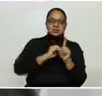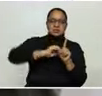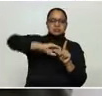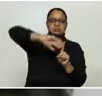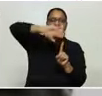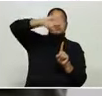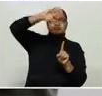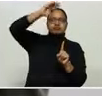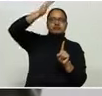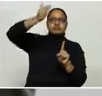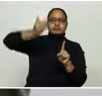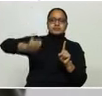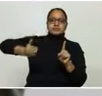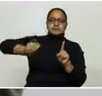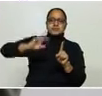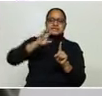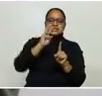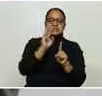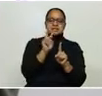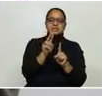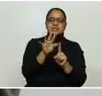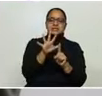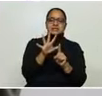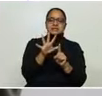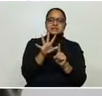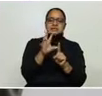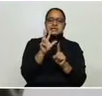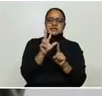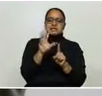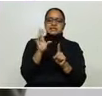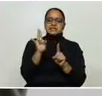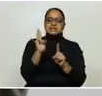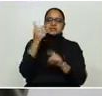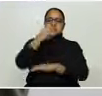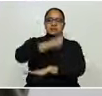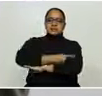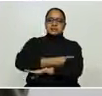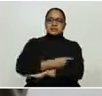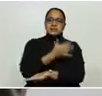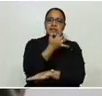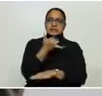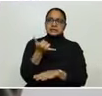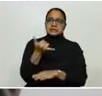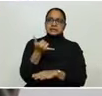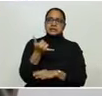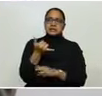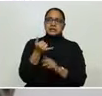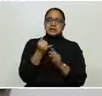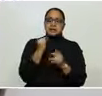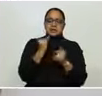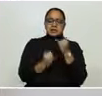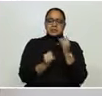ahí está. Igual, 37 días. Y lo esperaríamos entre finales de abril, principios de mayo.